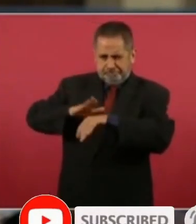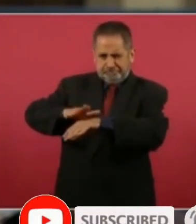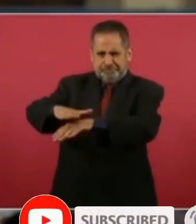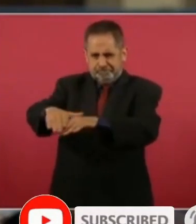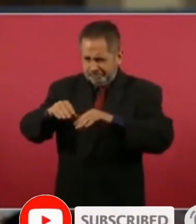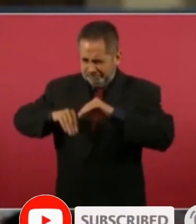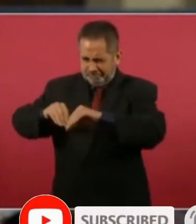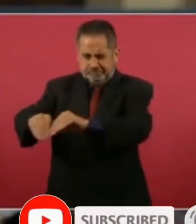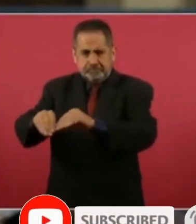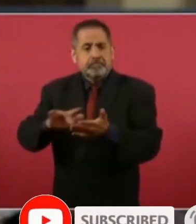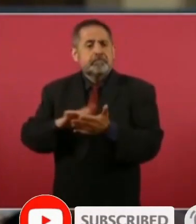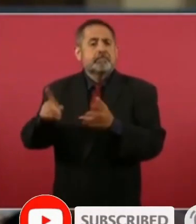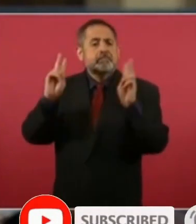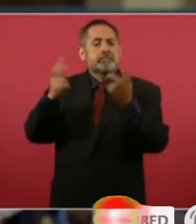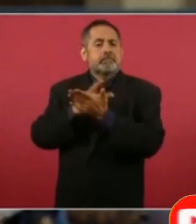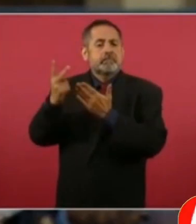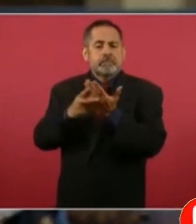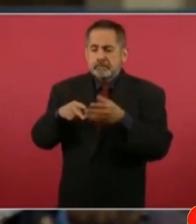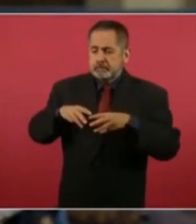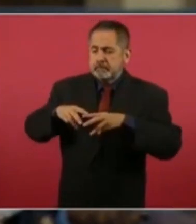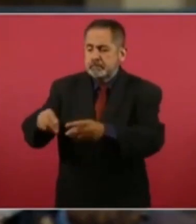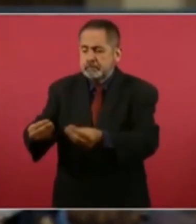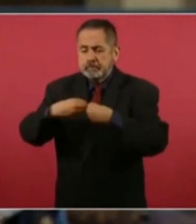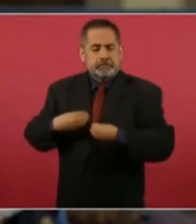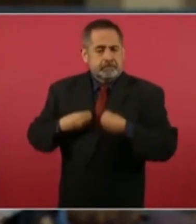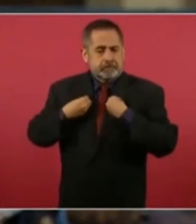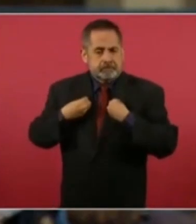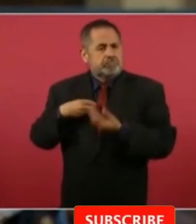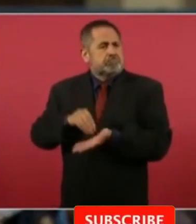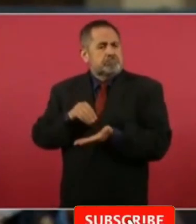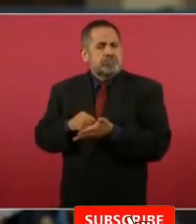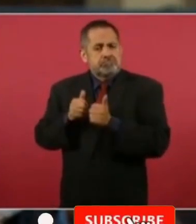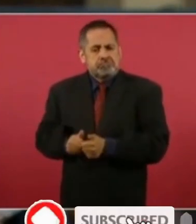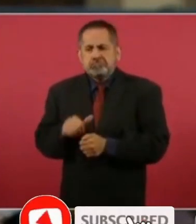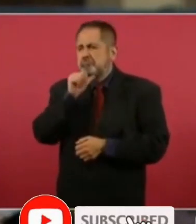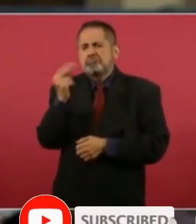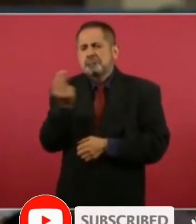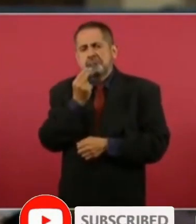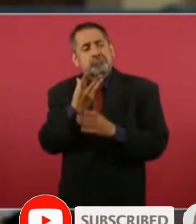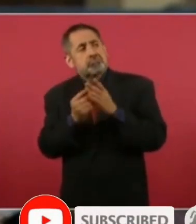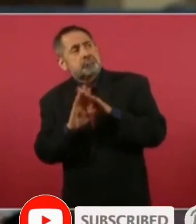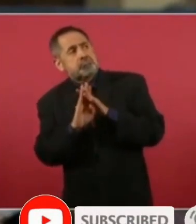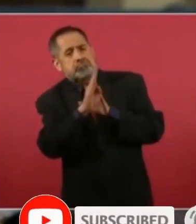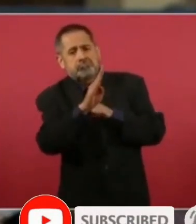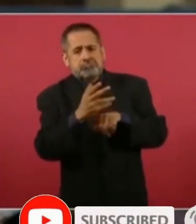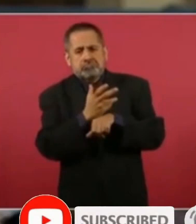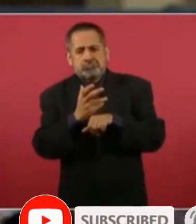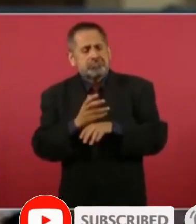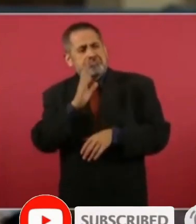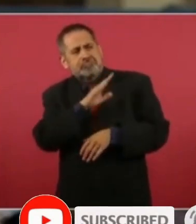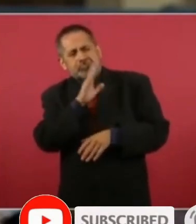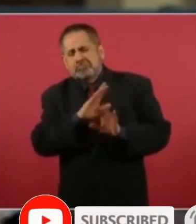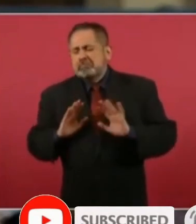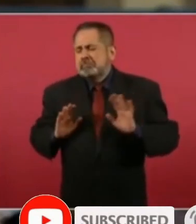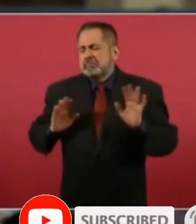y gracias a Sembrando Vida, es que seguimos aquí sin tener que irnos y sin andar en malos pasos.